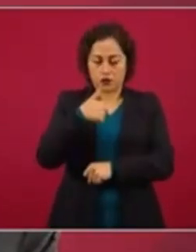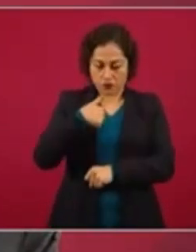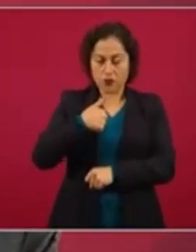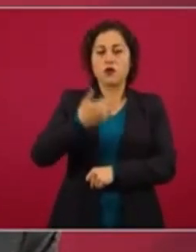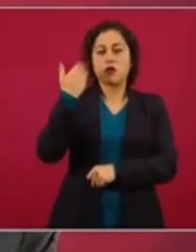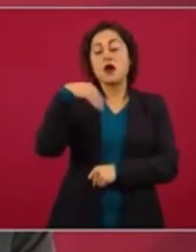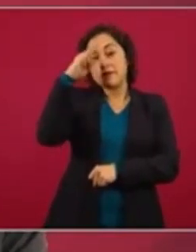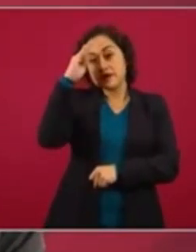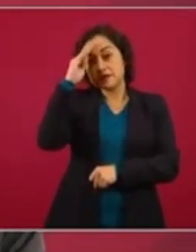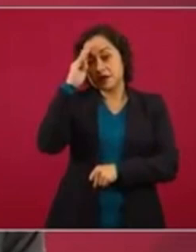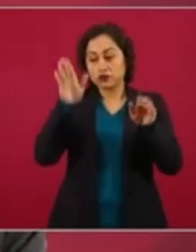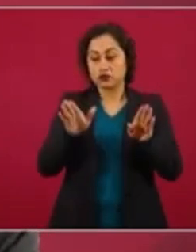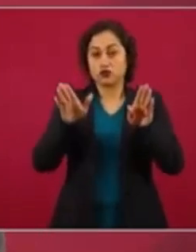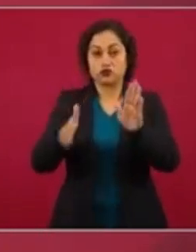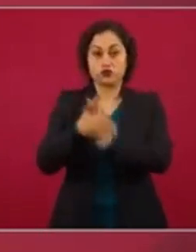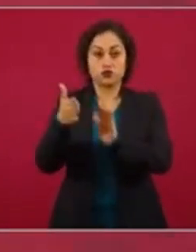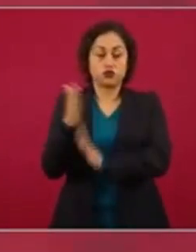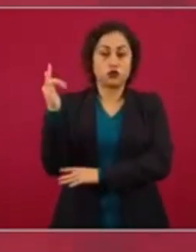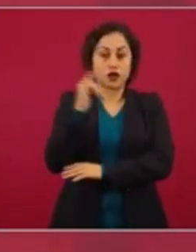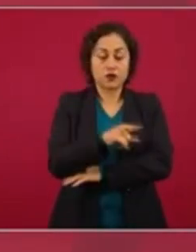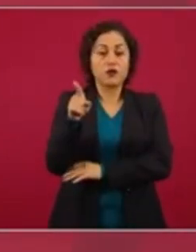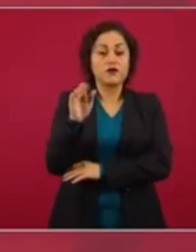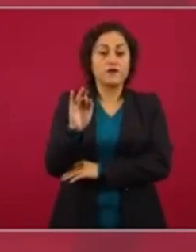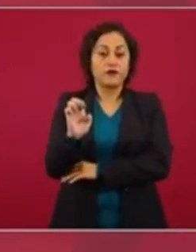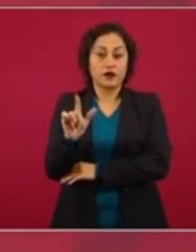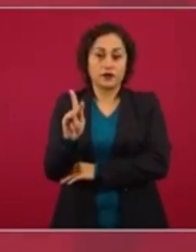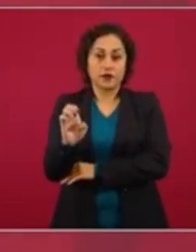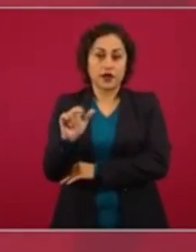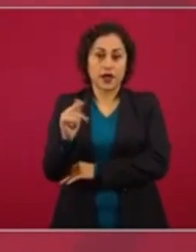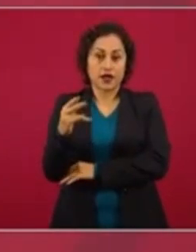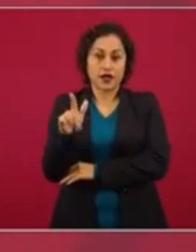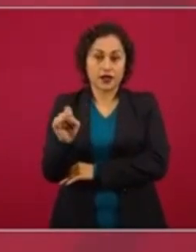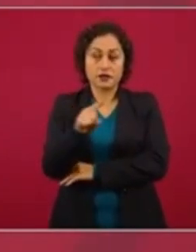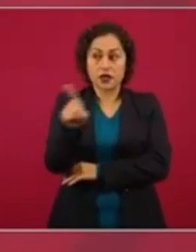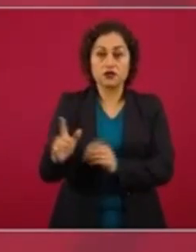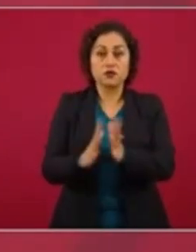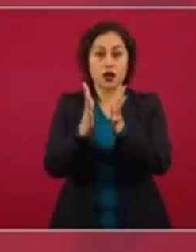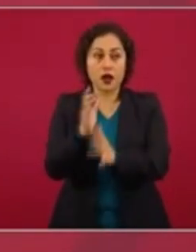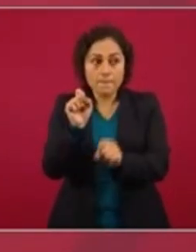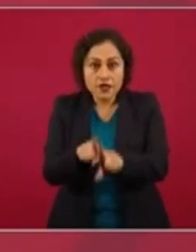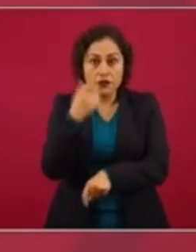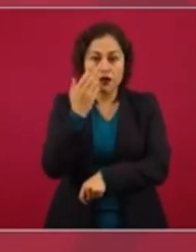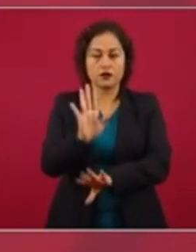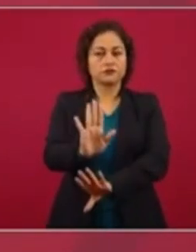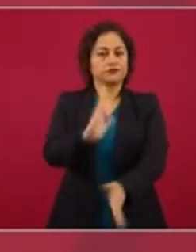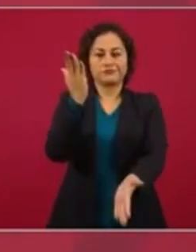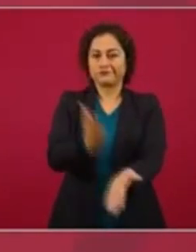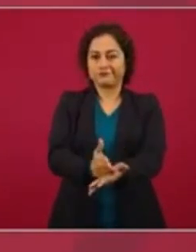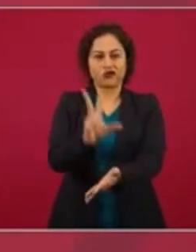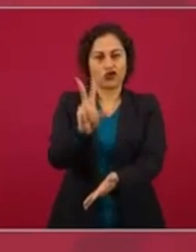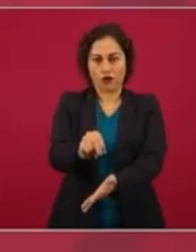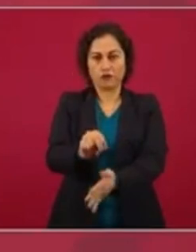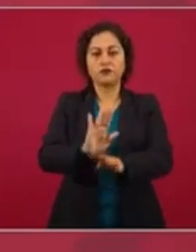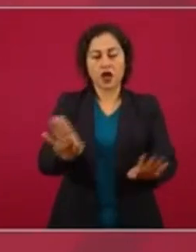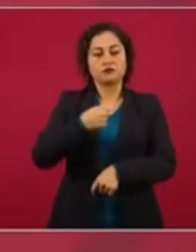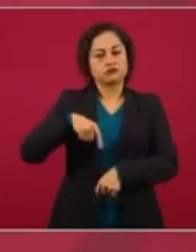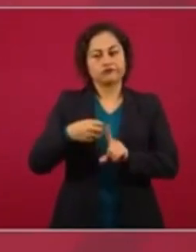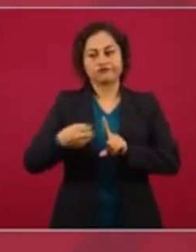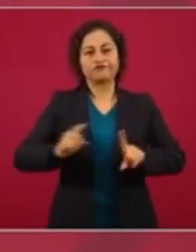construir el aeropuerto Felipe Ángeles y ya no se puso, o ya no se permitió, se puso orden. Es como el caso de los amparos,